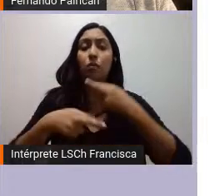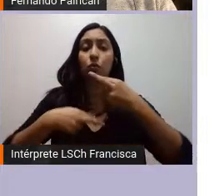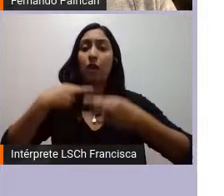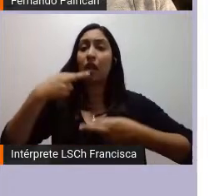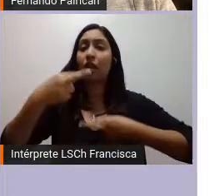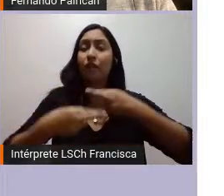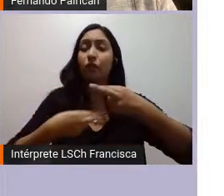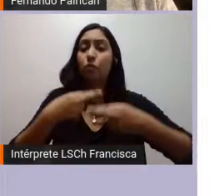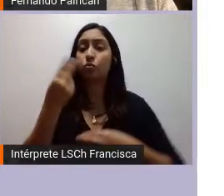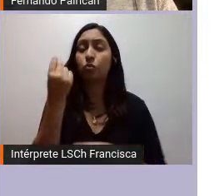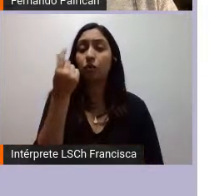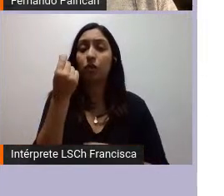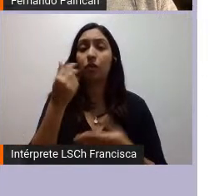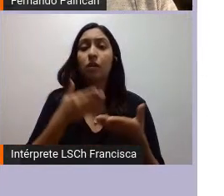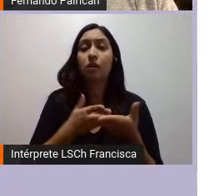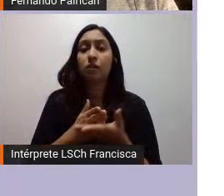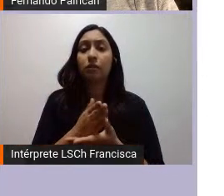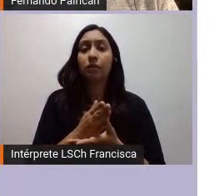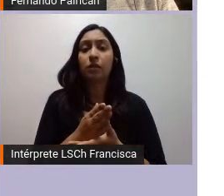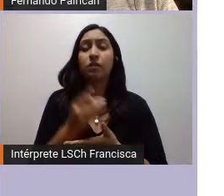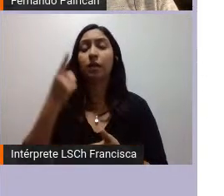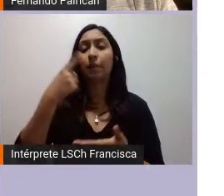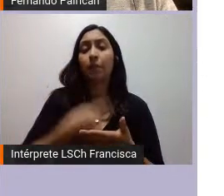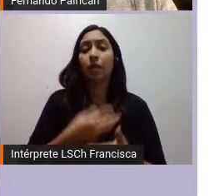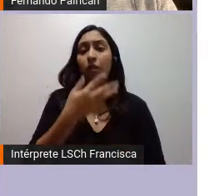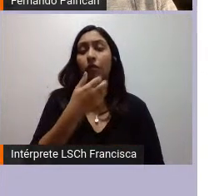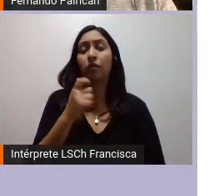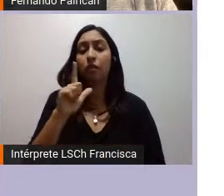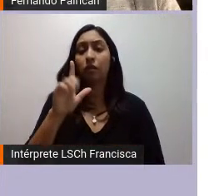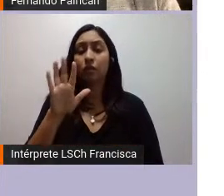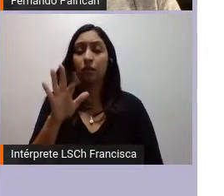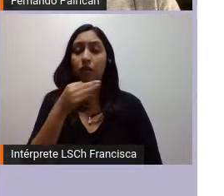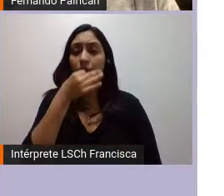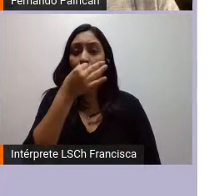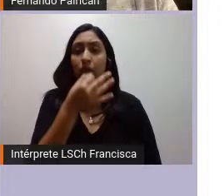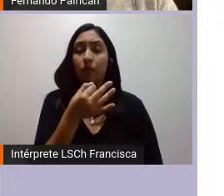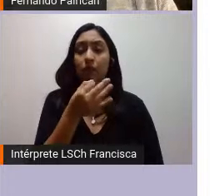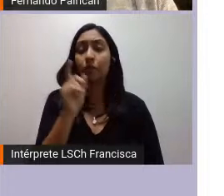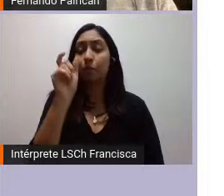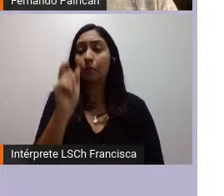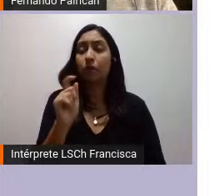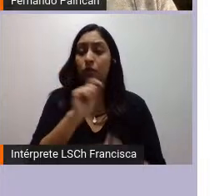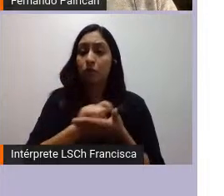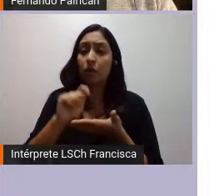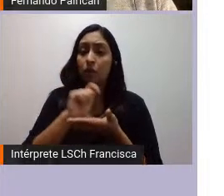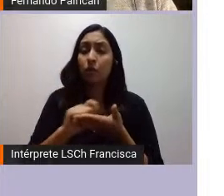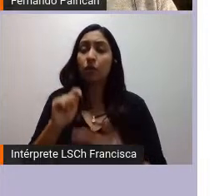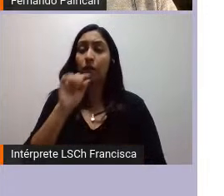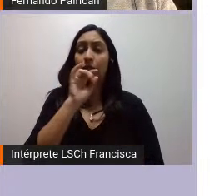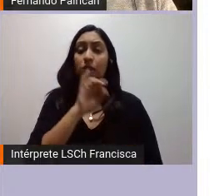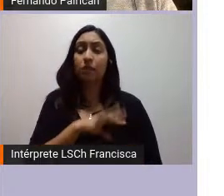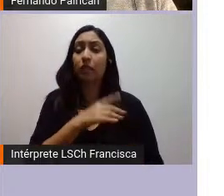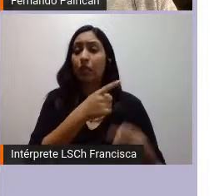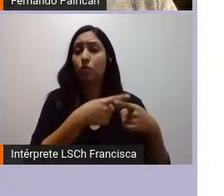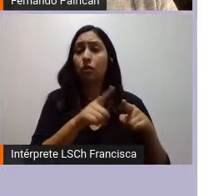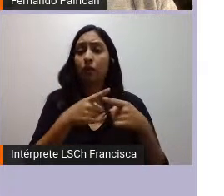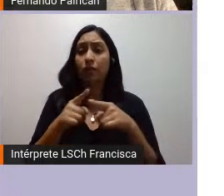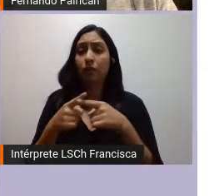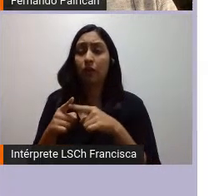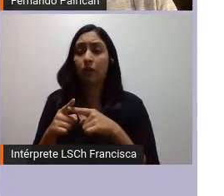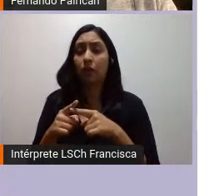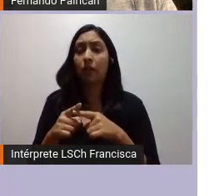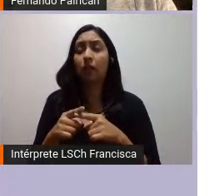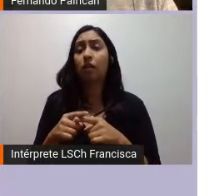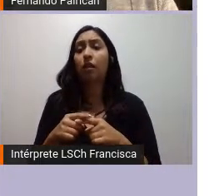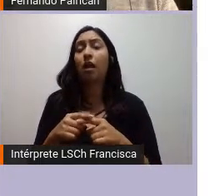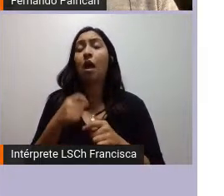1978, como lo plantean los autores chilenos, distintos autores, estamos hablando de la década del 80 del